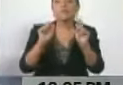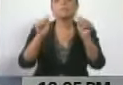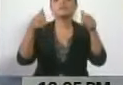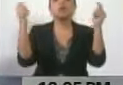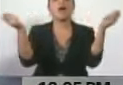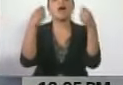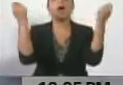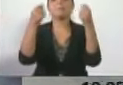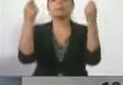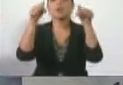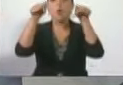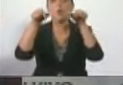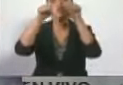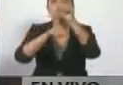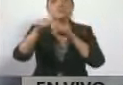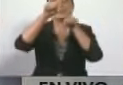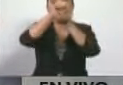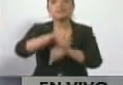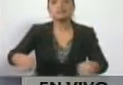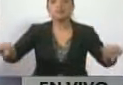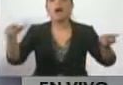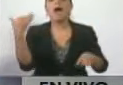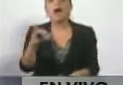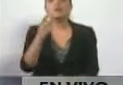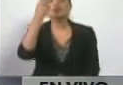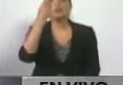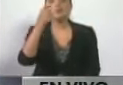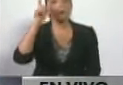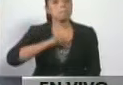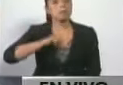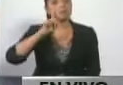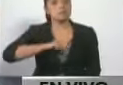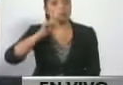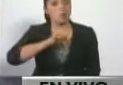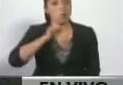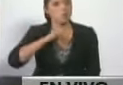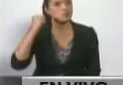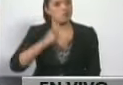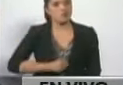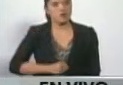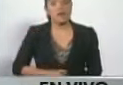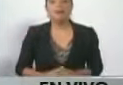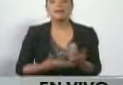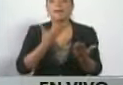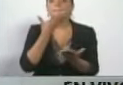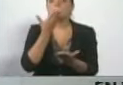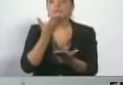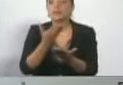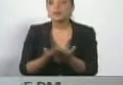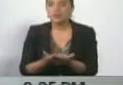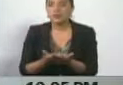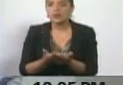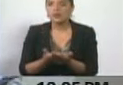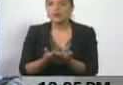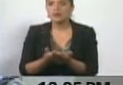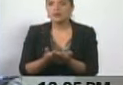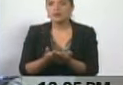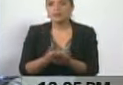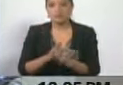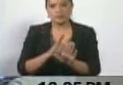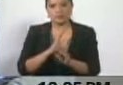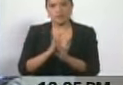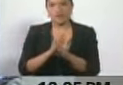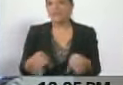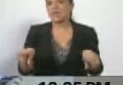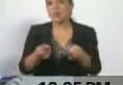por el Twitter hoy, hay un diputado mentiroso y lambiscón que pidió... Más lambiscón que mentiroso o más mentiroso. No, igual